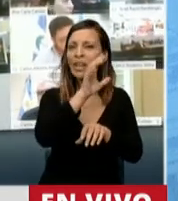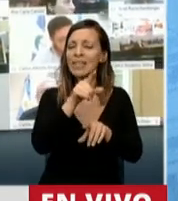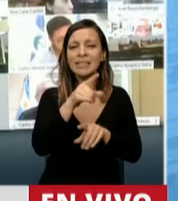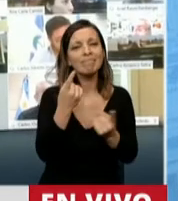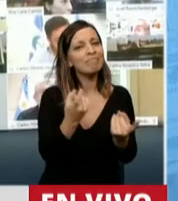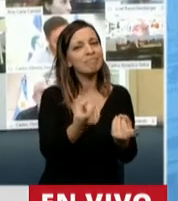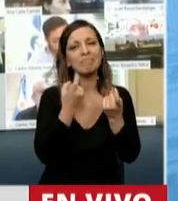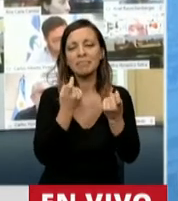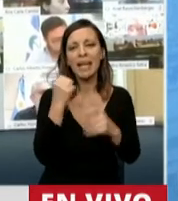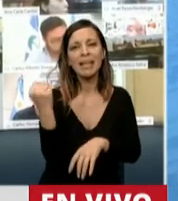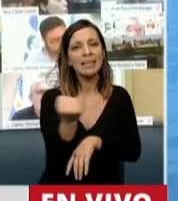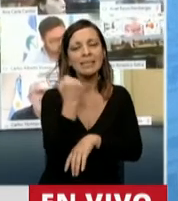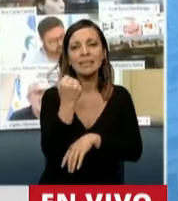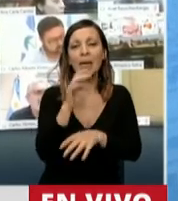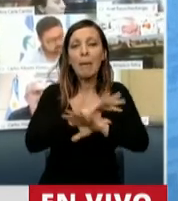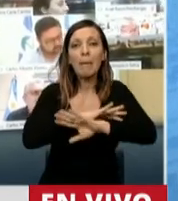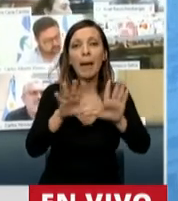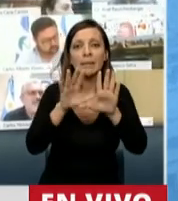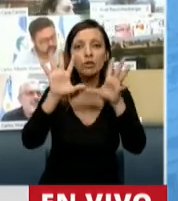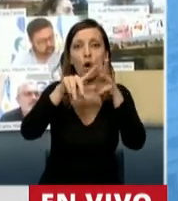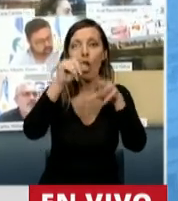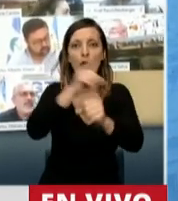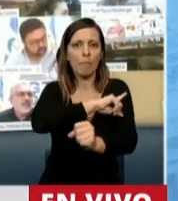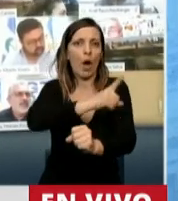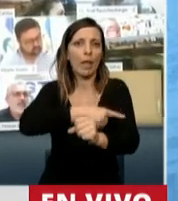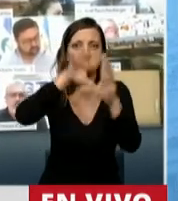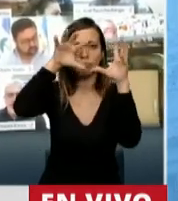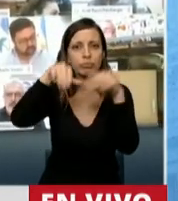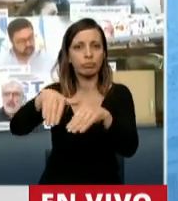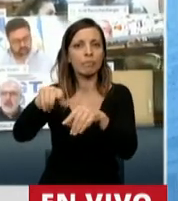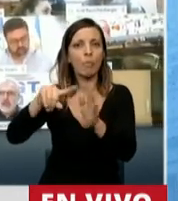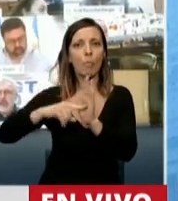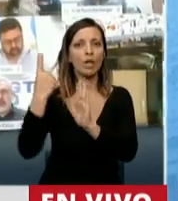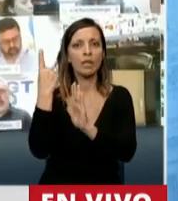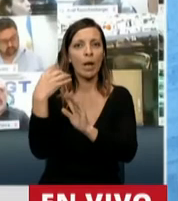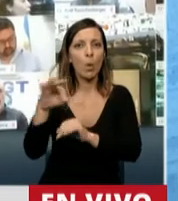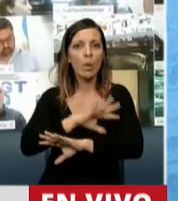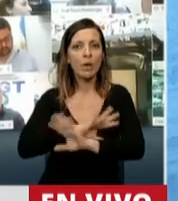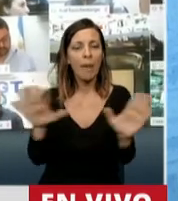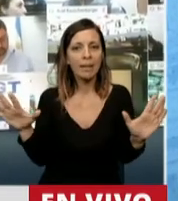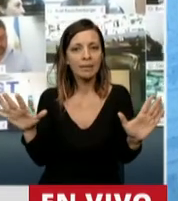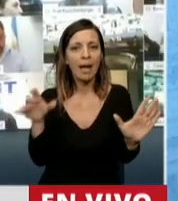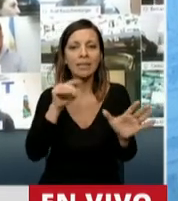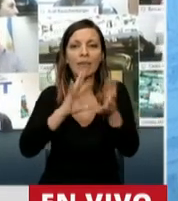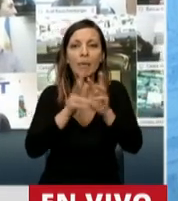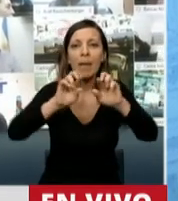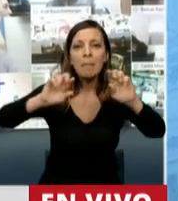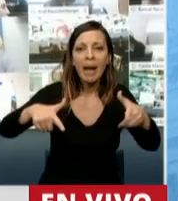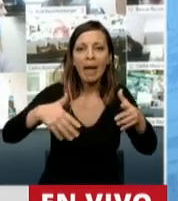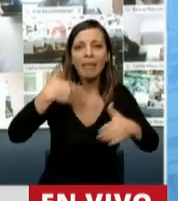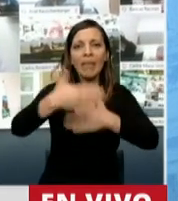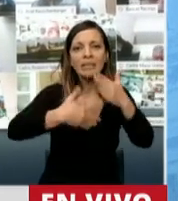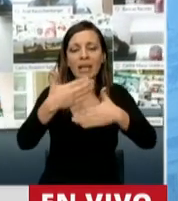imperioso la descentralización del país. Es necesario que este plan de desarrollo nacional y regional